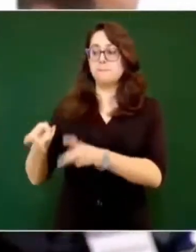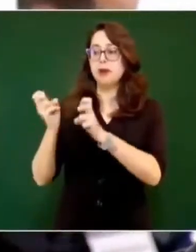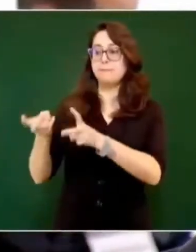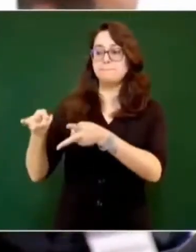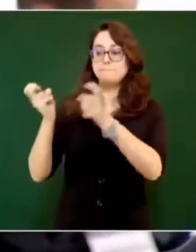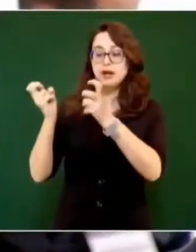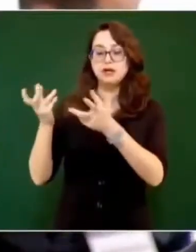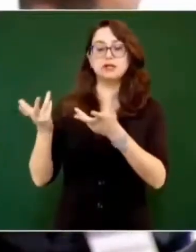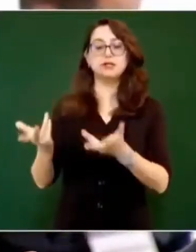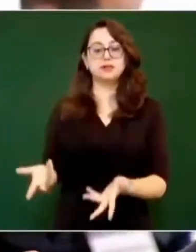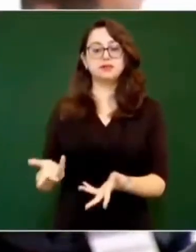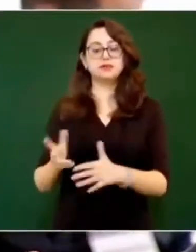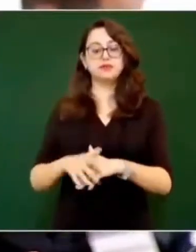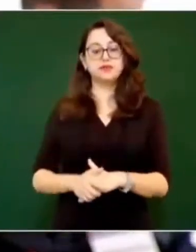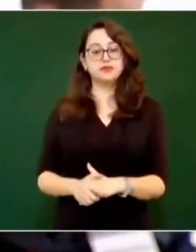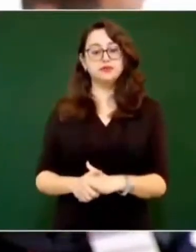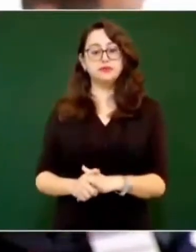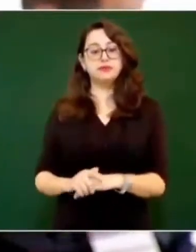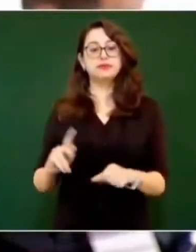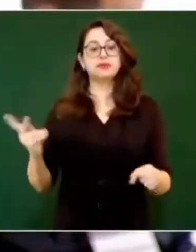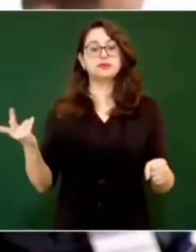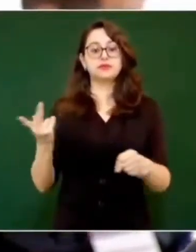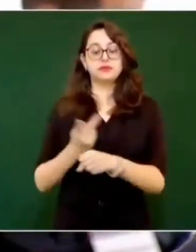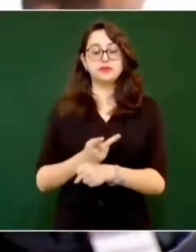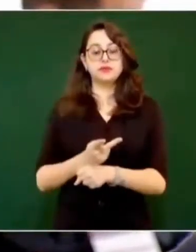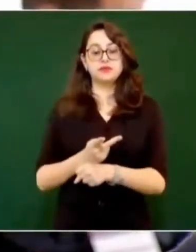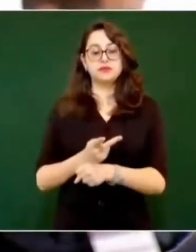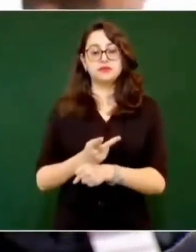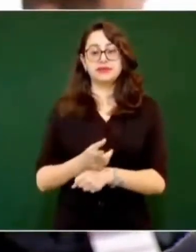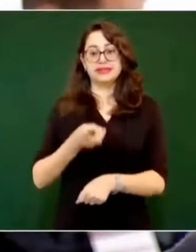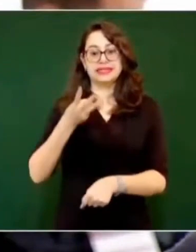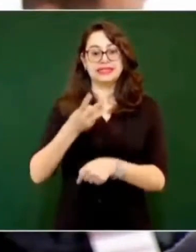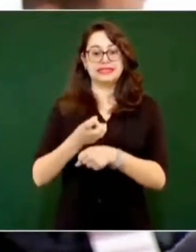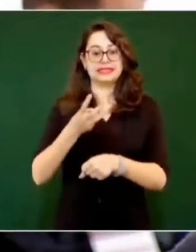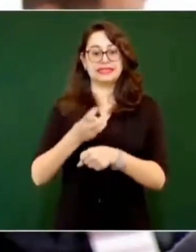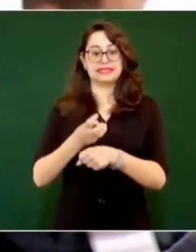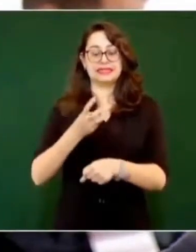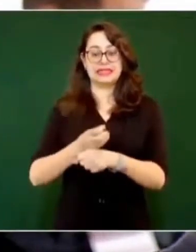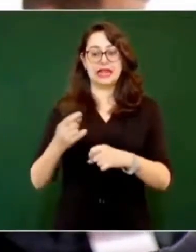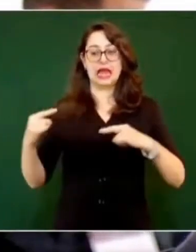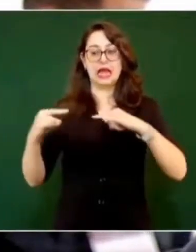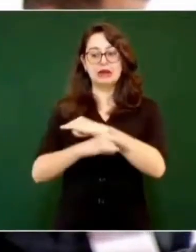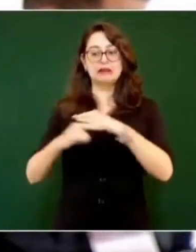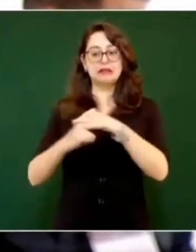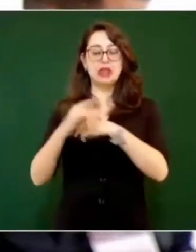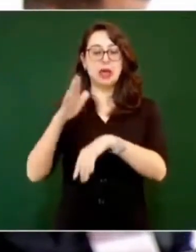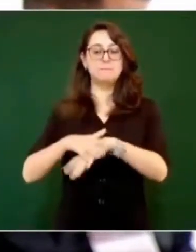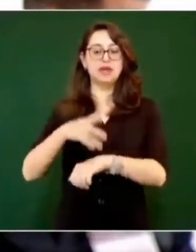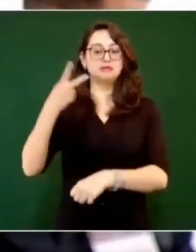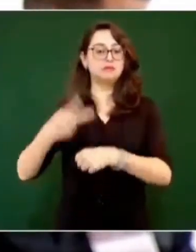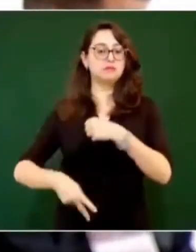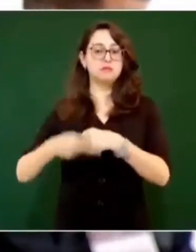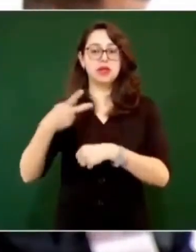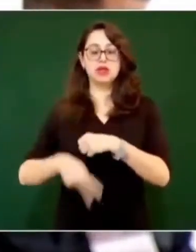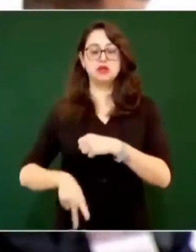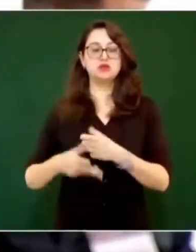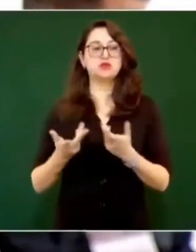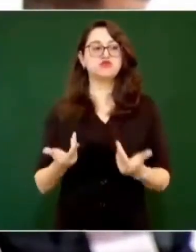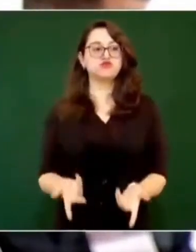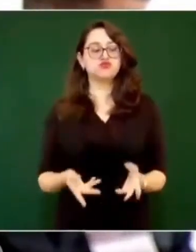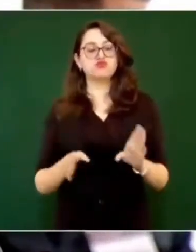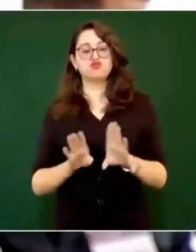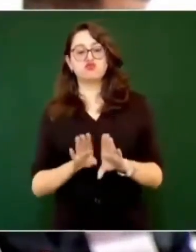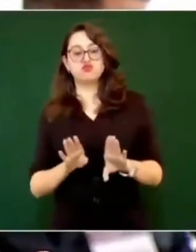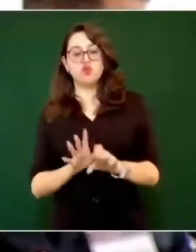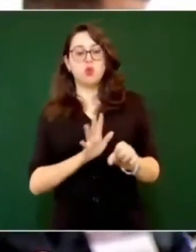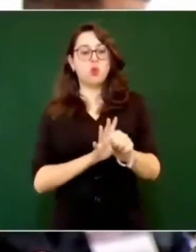a San Juan del Río, la MOTAC la reporta como la tercera carretera más peligrosa para ellos. Saber qué plan